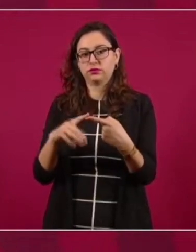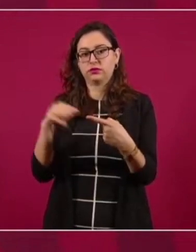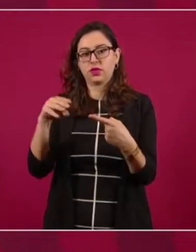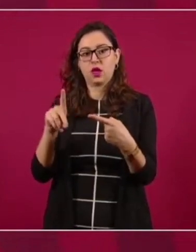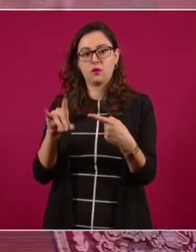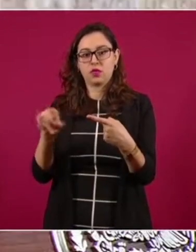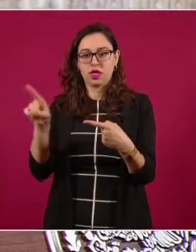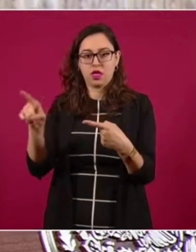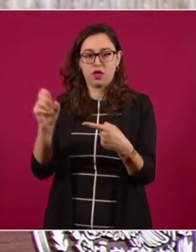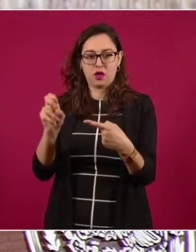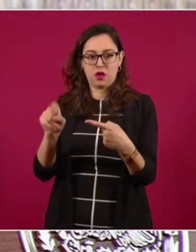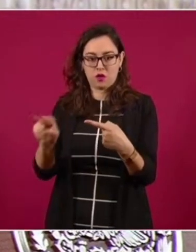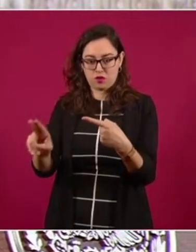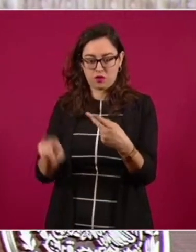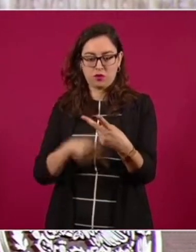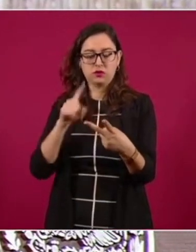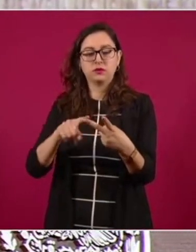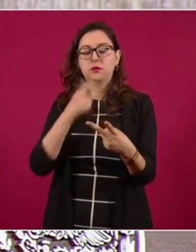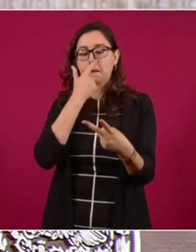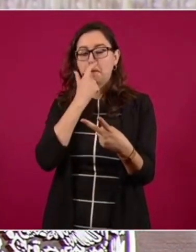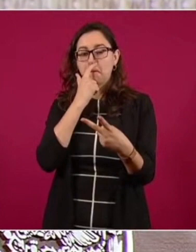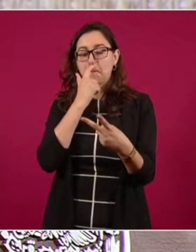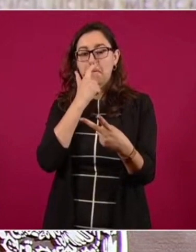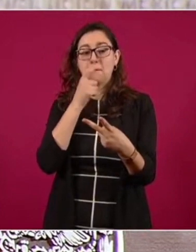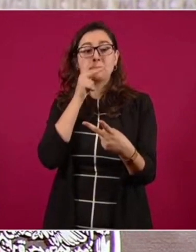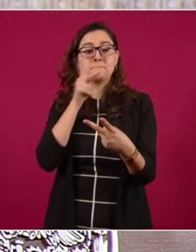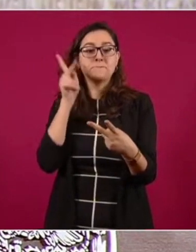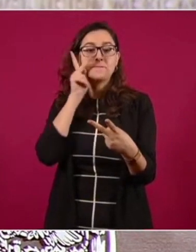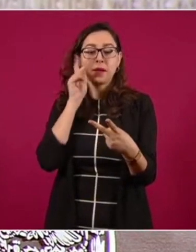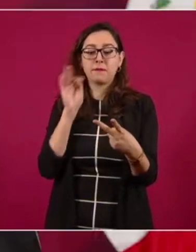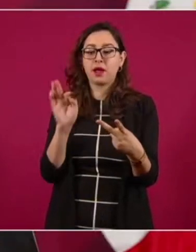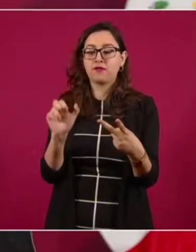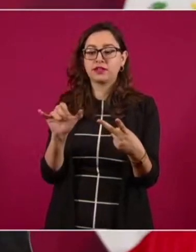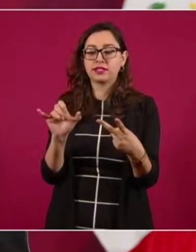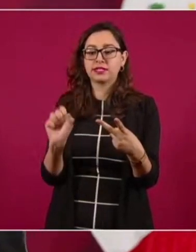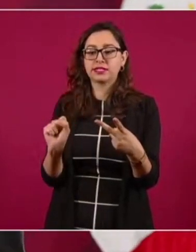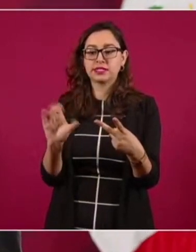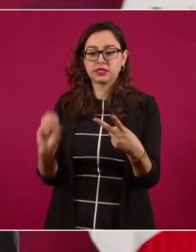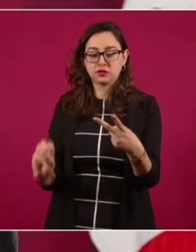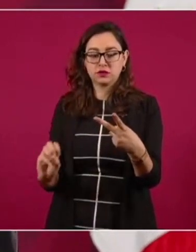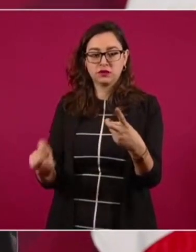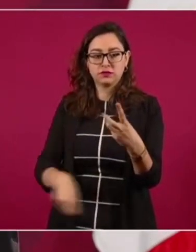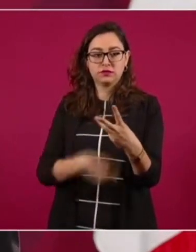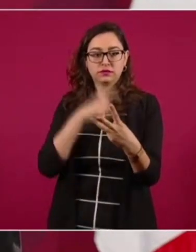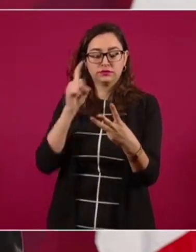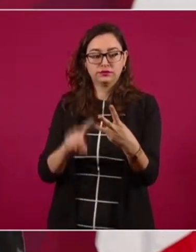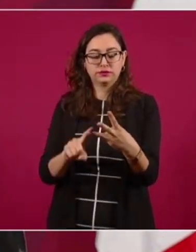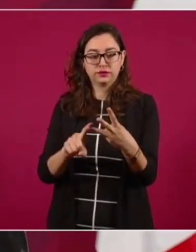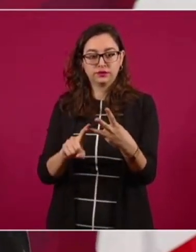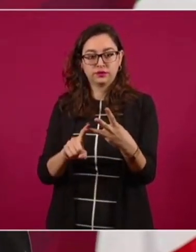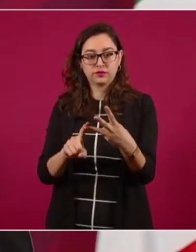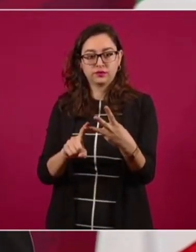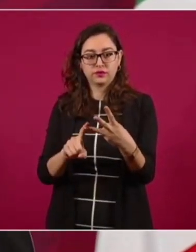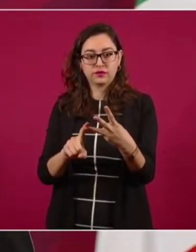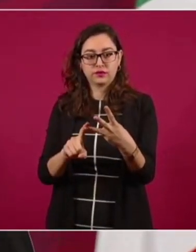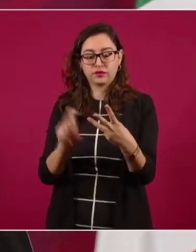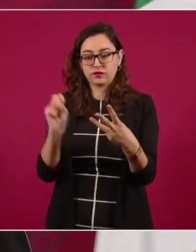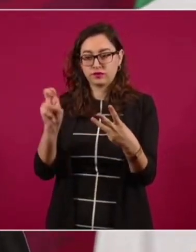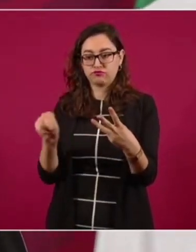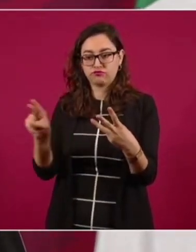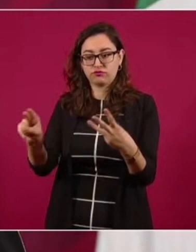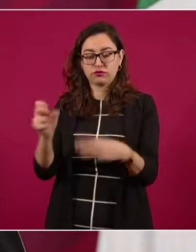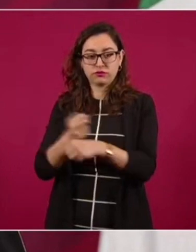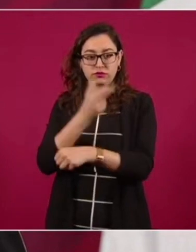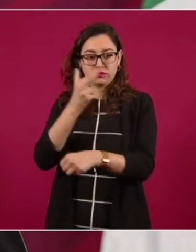por el papa Francisco y por el secretario general de la